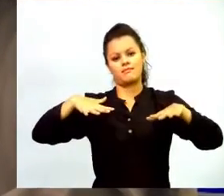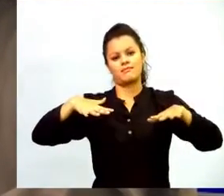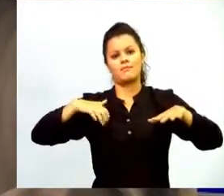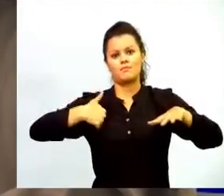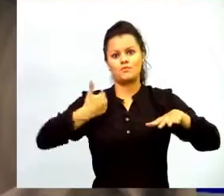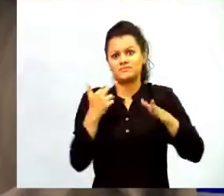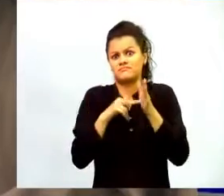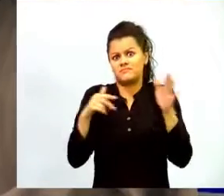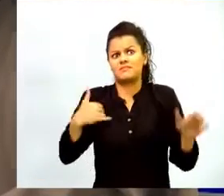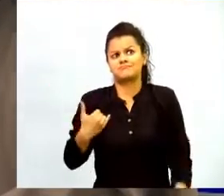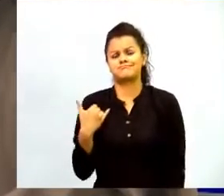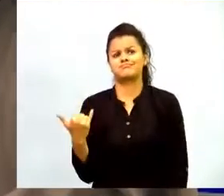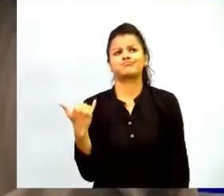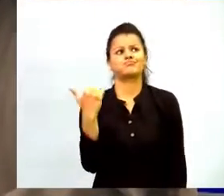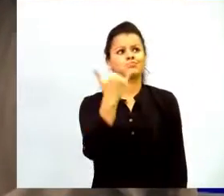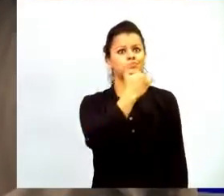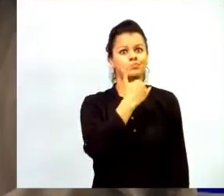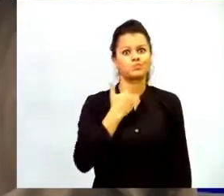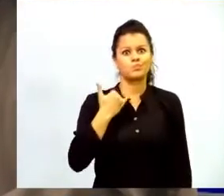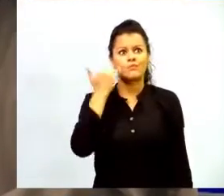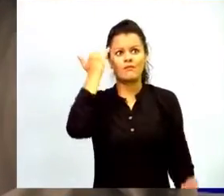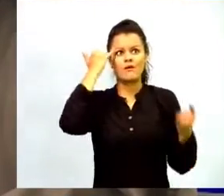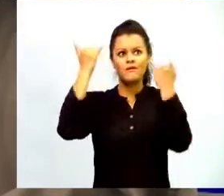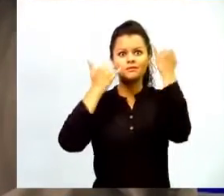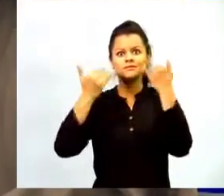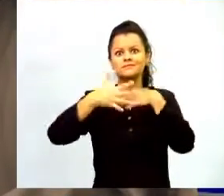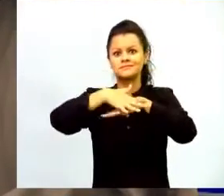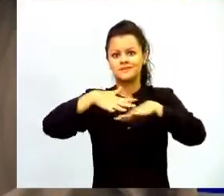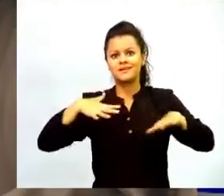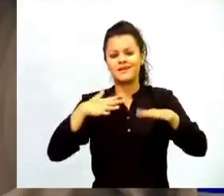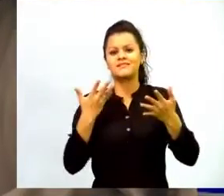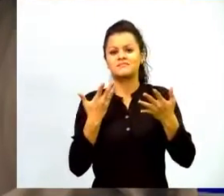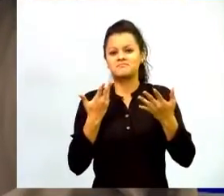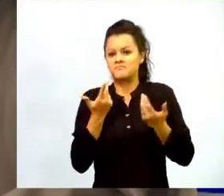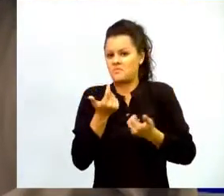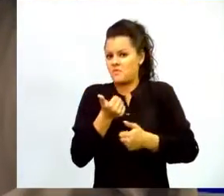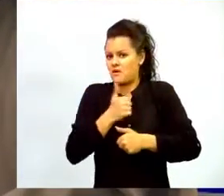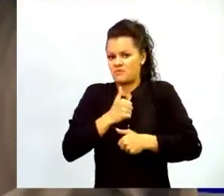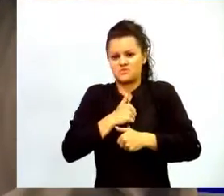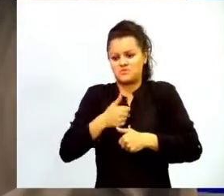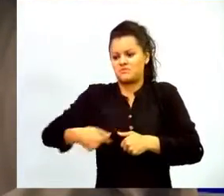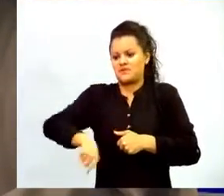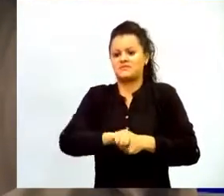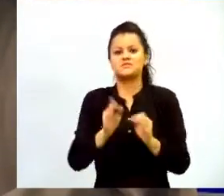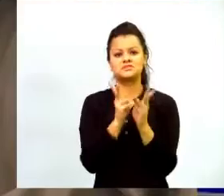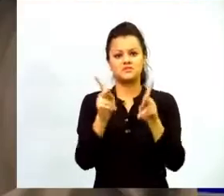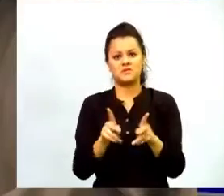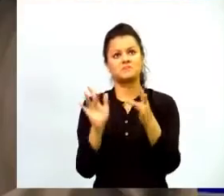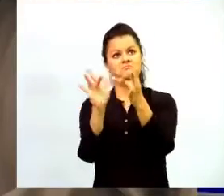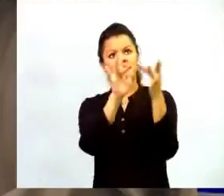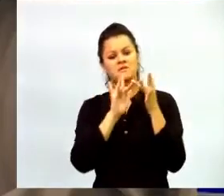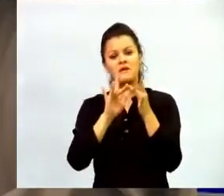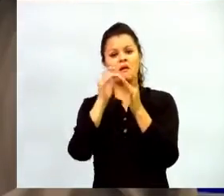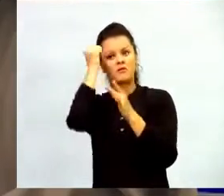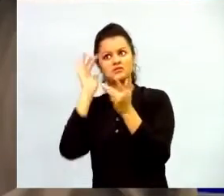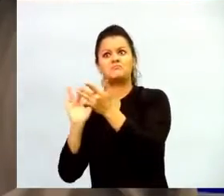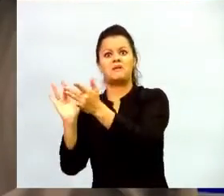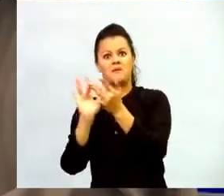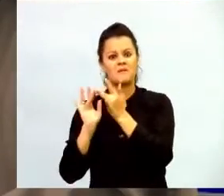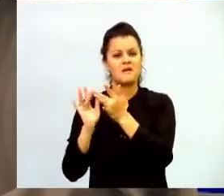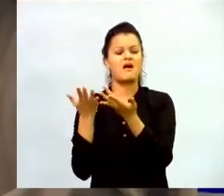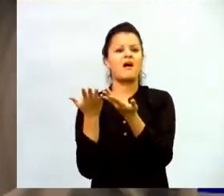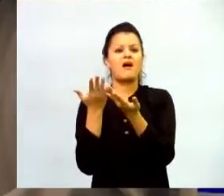tecnologías disponibles en este momento para crear redes autónomas redes entre los estudiantes redes entre los docentes redes entre las